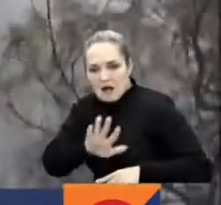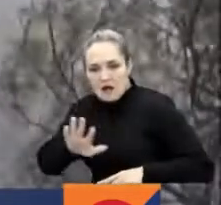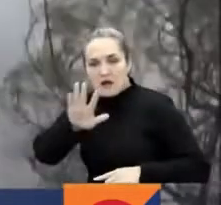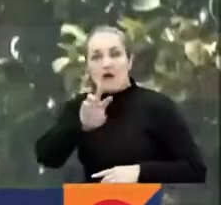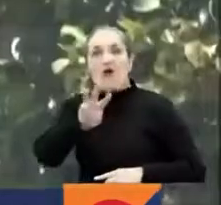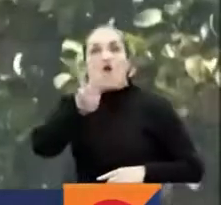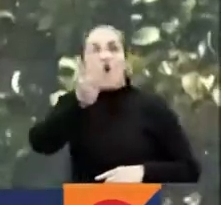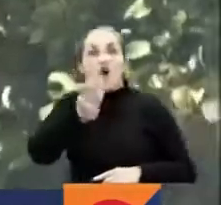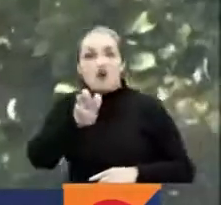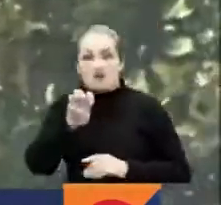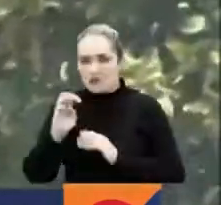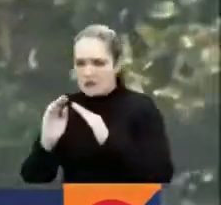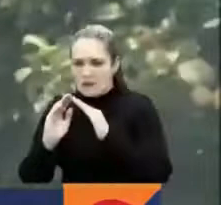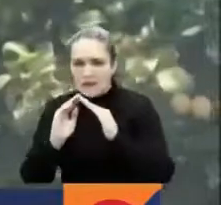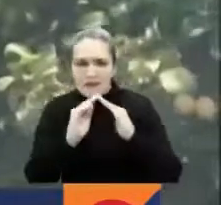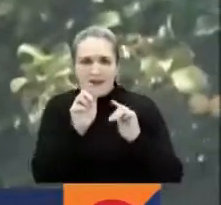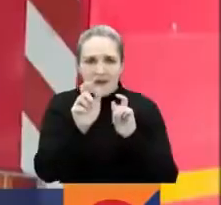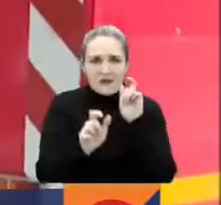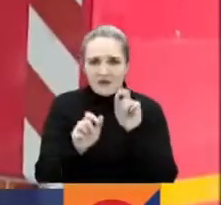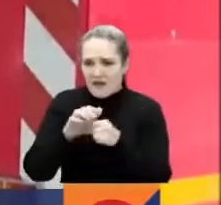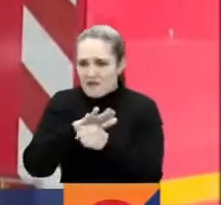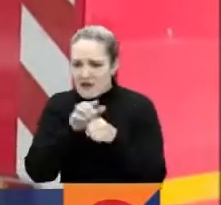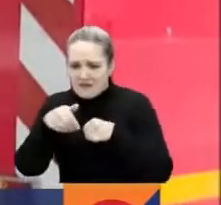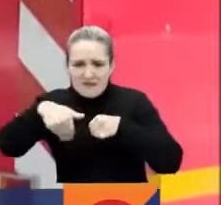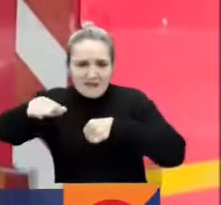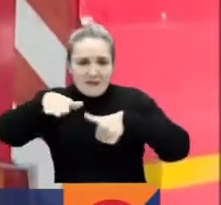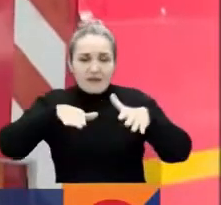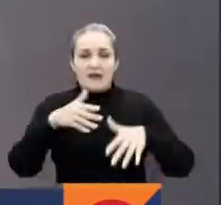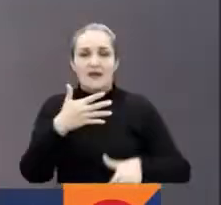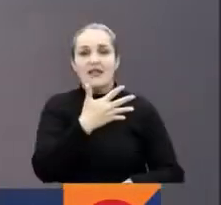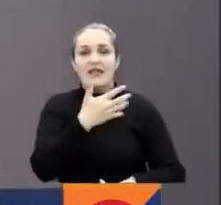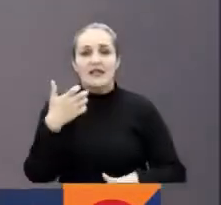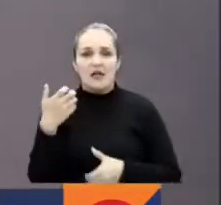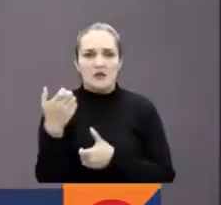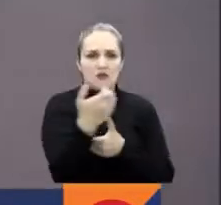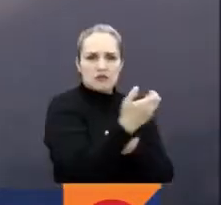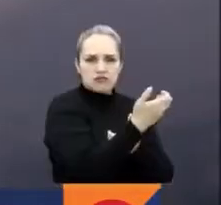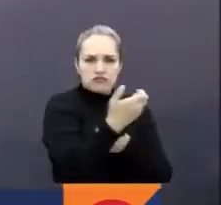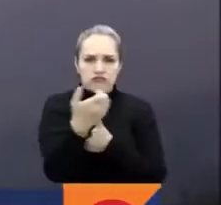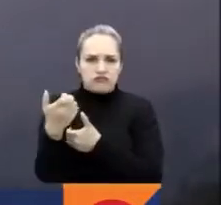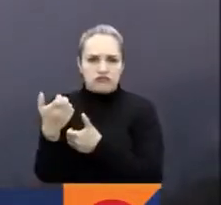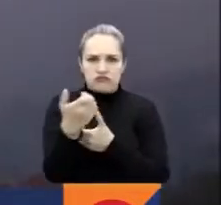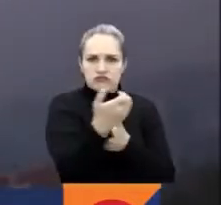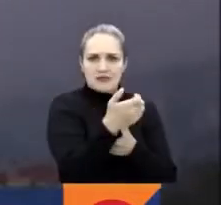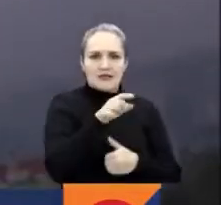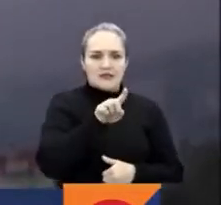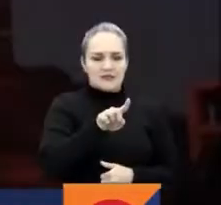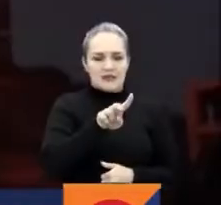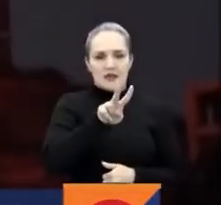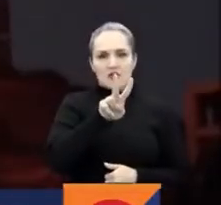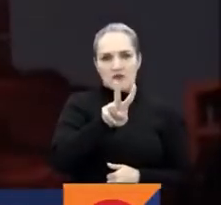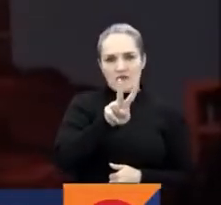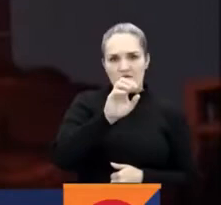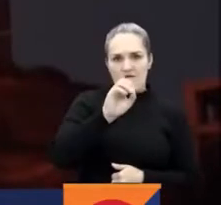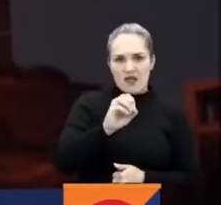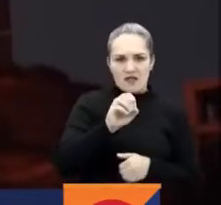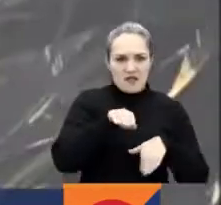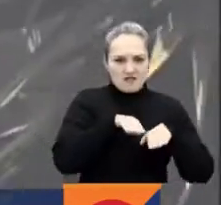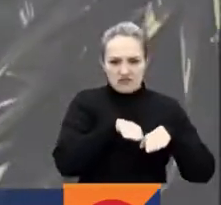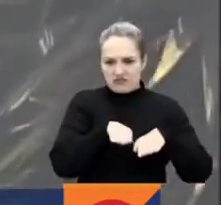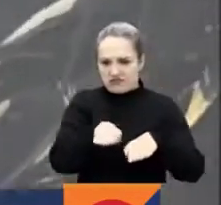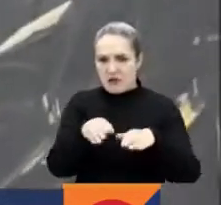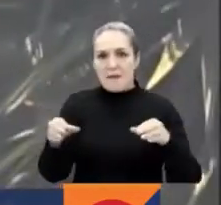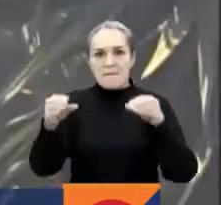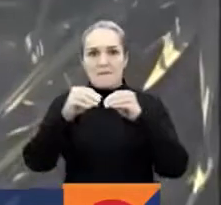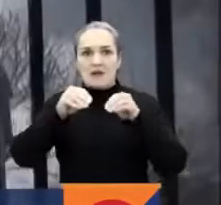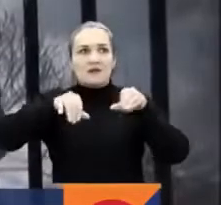real la magnitud de este ahora. 500 bomberos, 120 vehículos, 9 aviones y 10 helicópteros son el músculo griego para